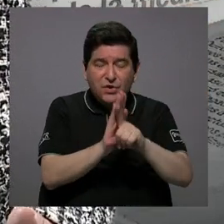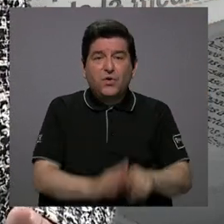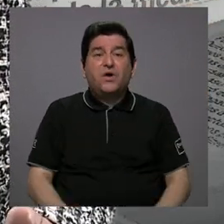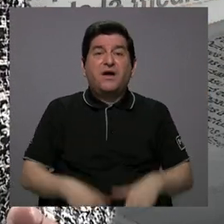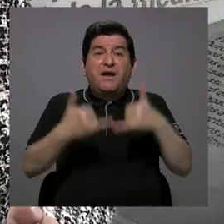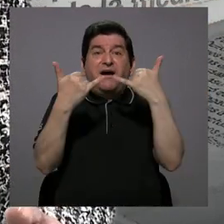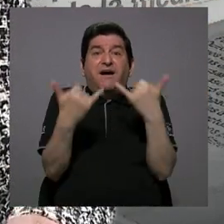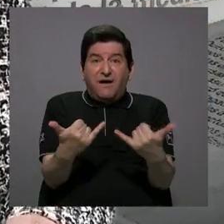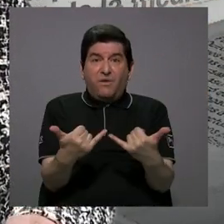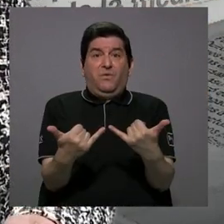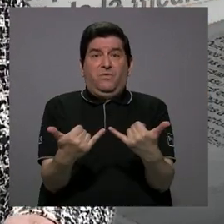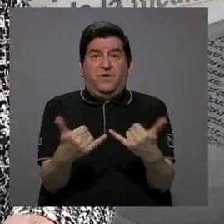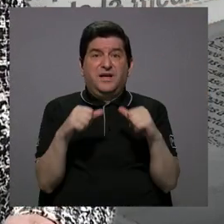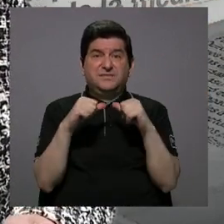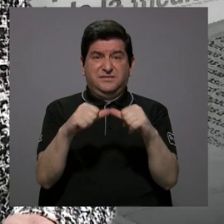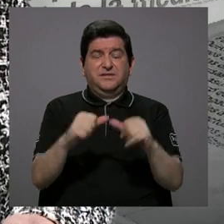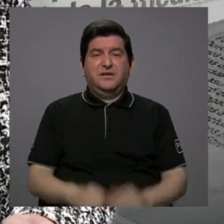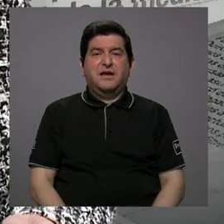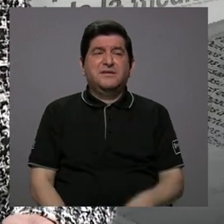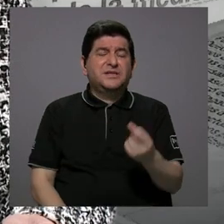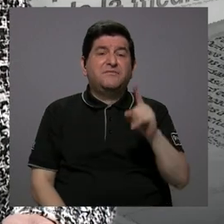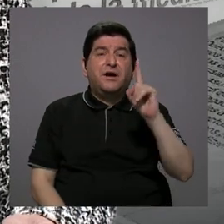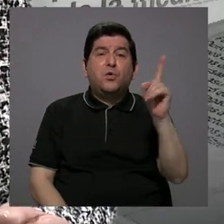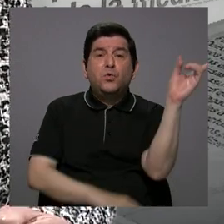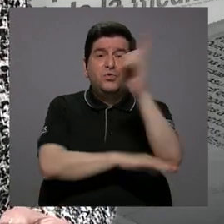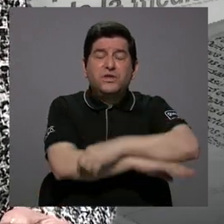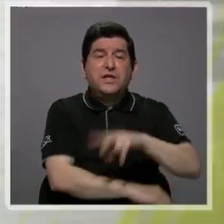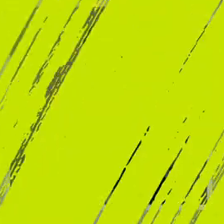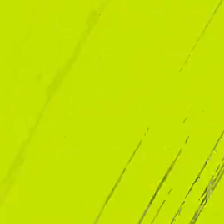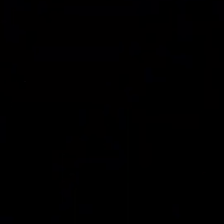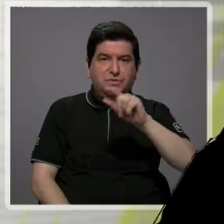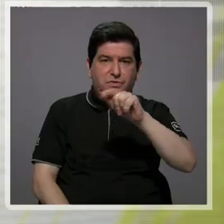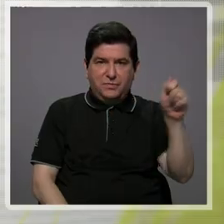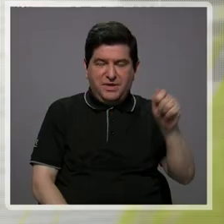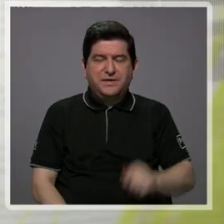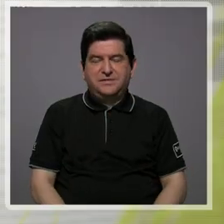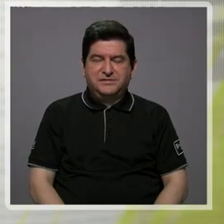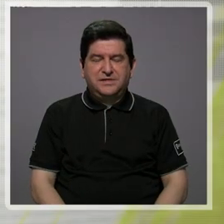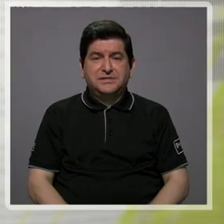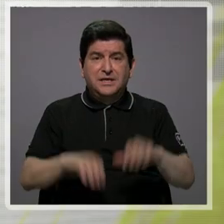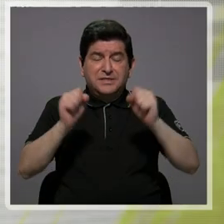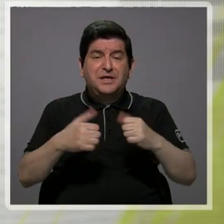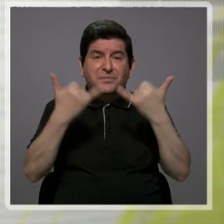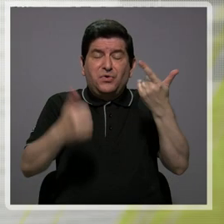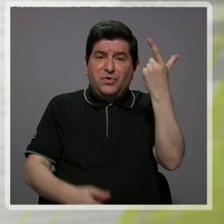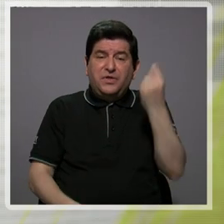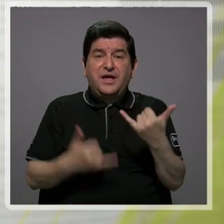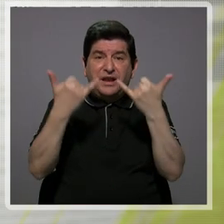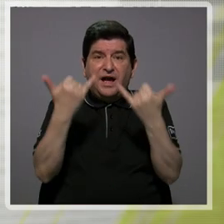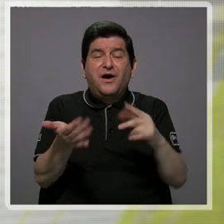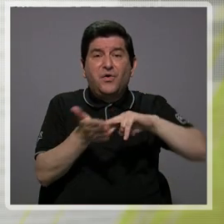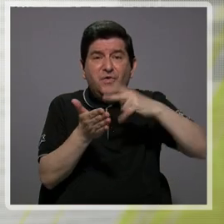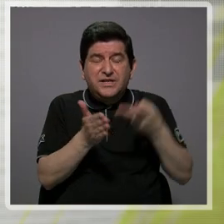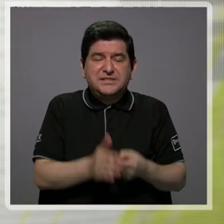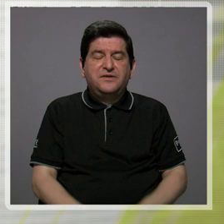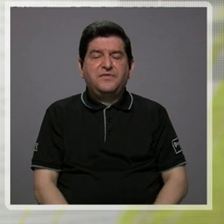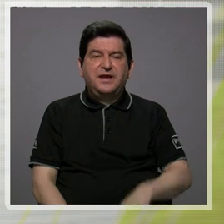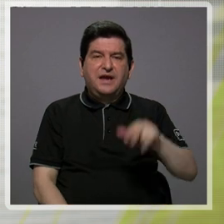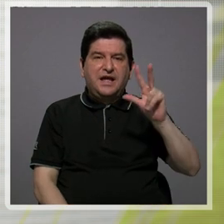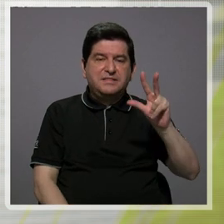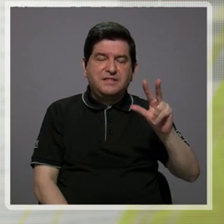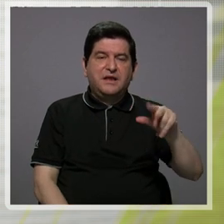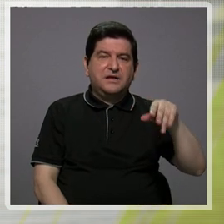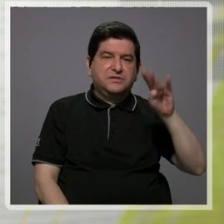¿verdad? Hoy están, y si estaban a un día, un mes, dos meses de poderse retirar, hoy se convierten en tres años,